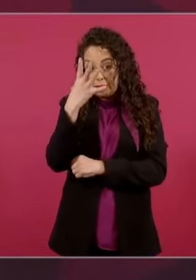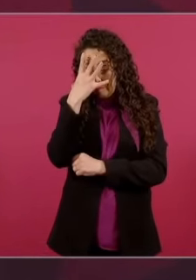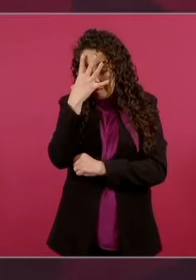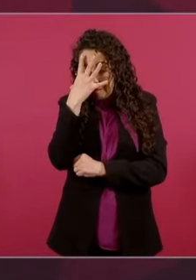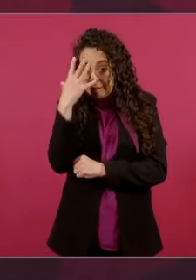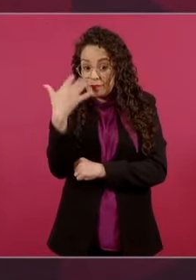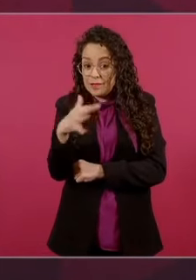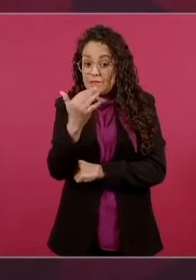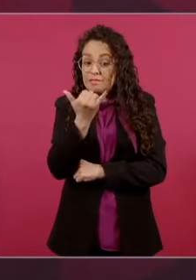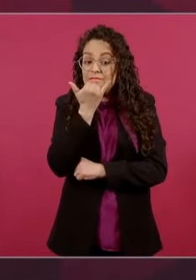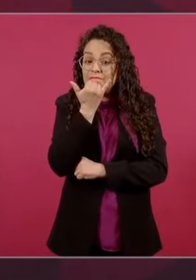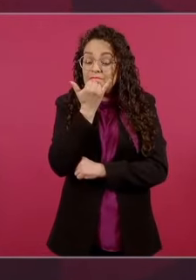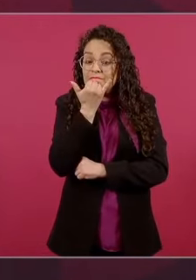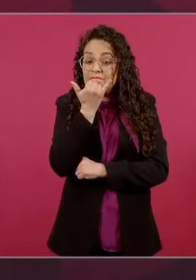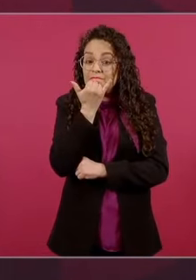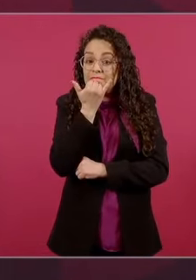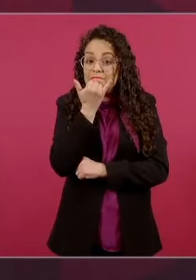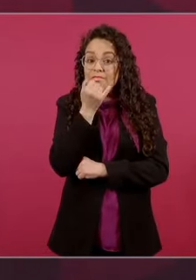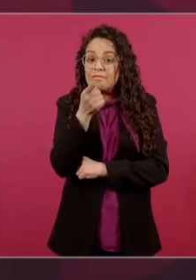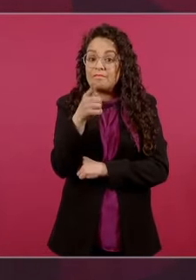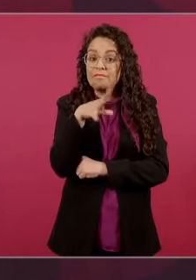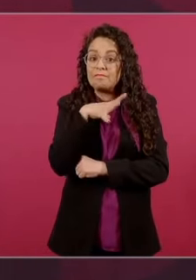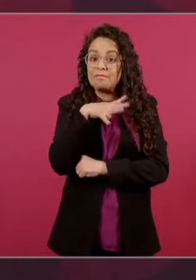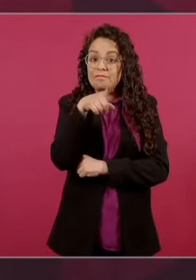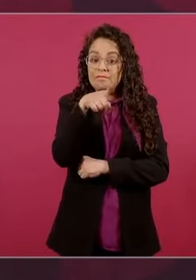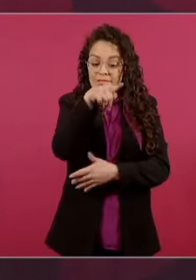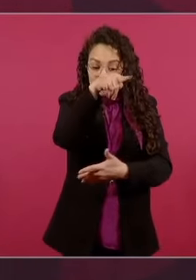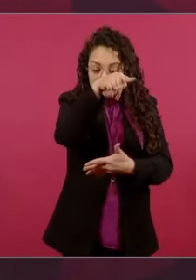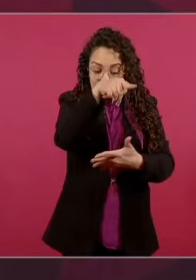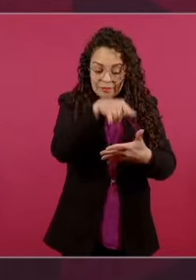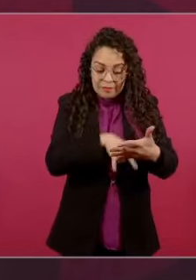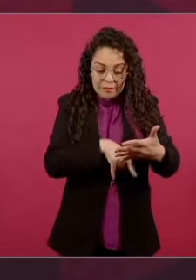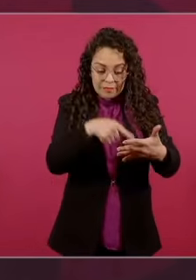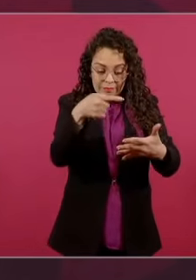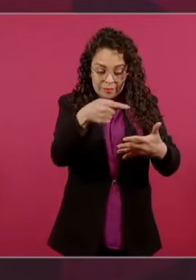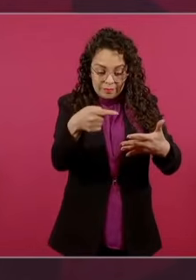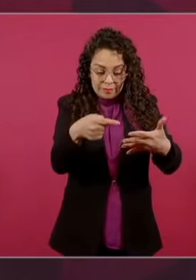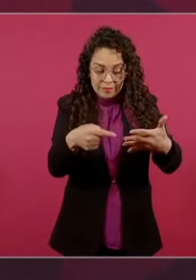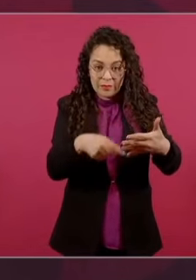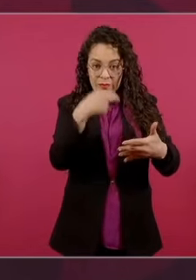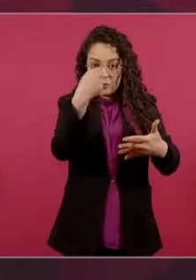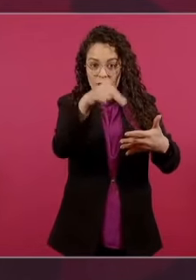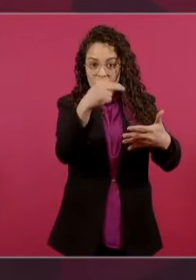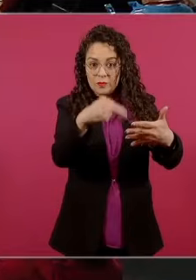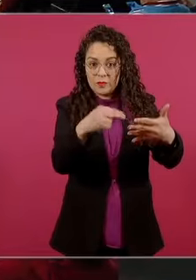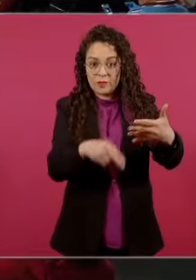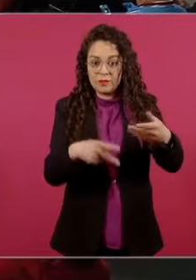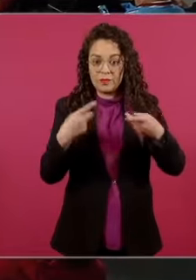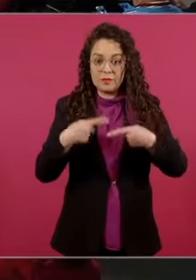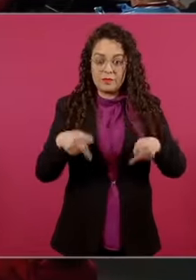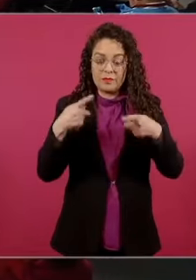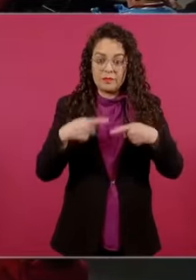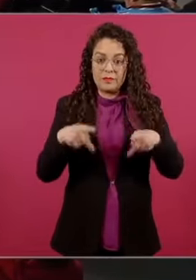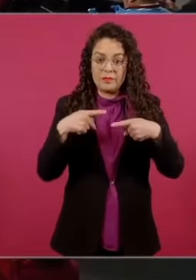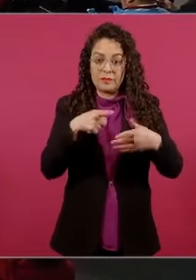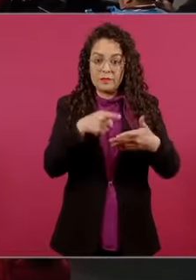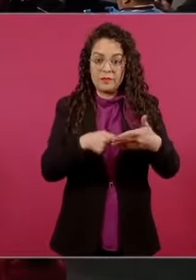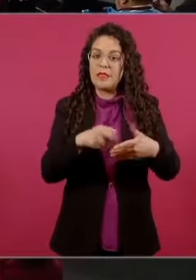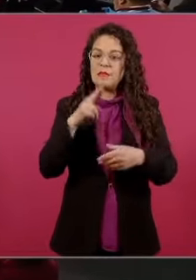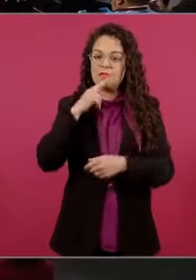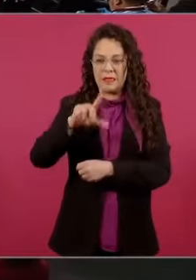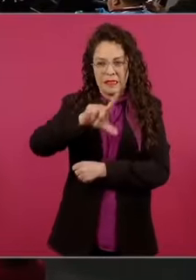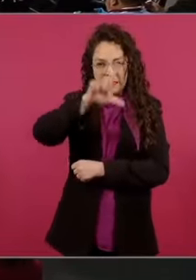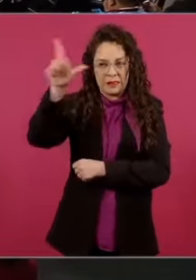en la relación, venga después.